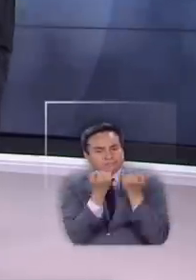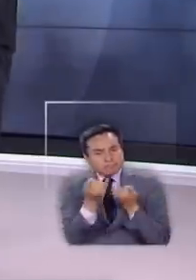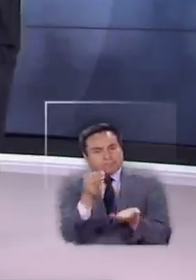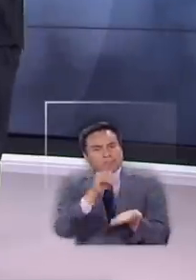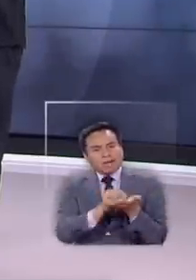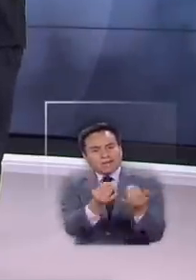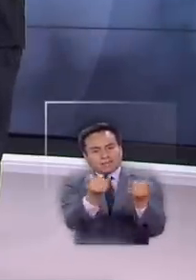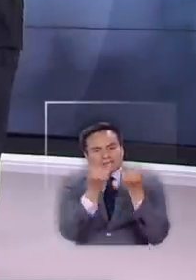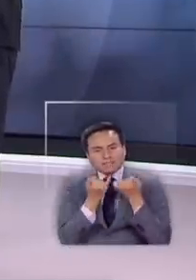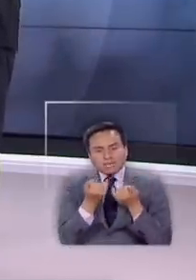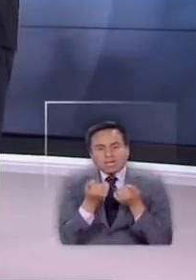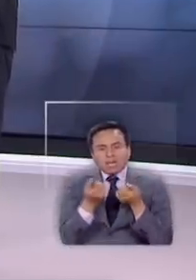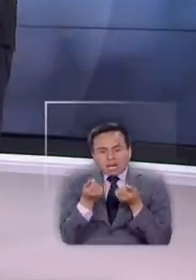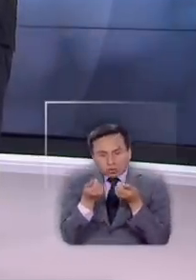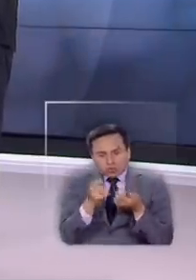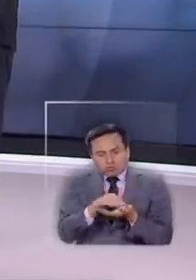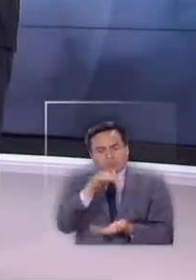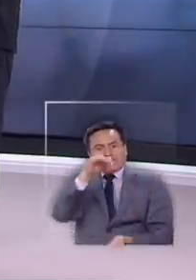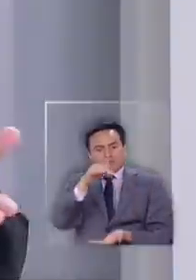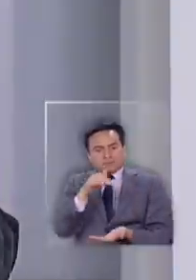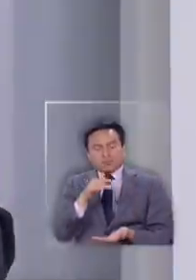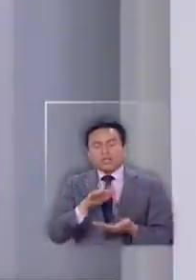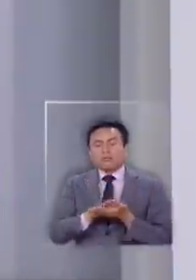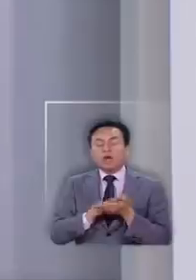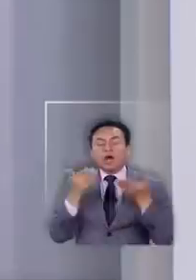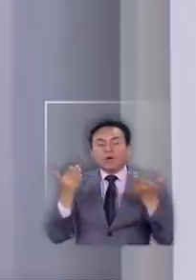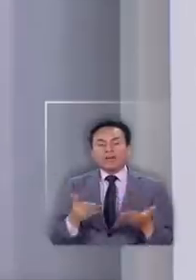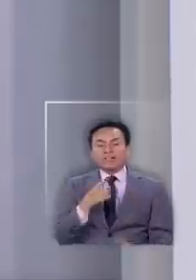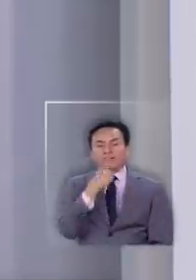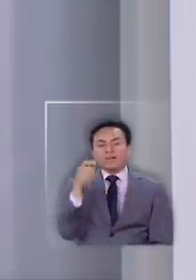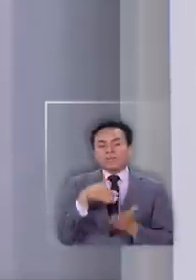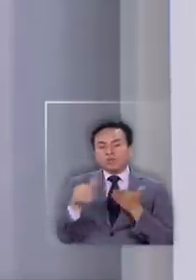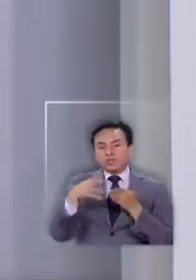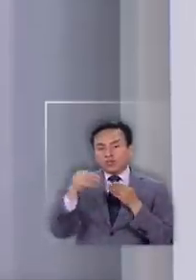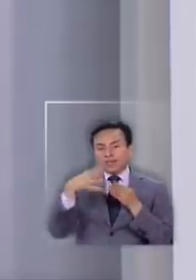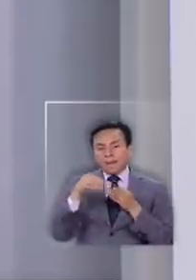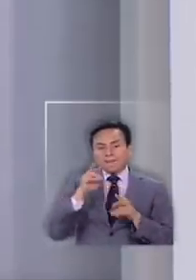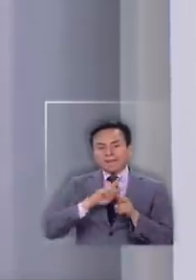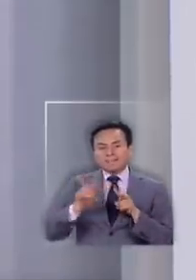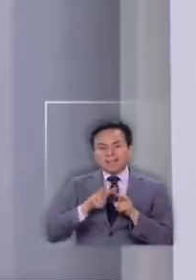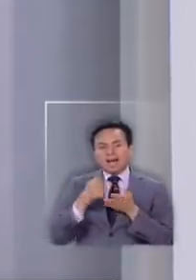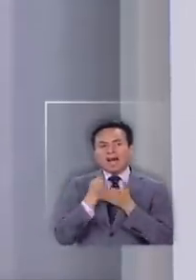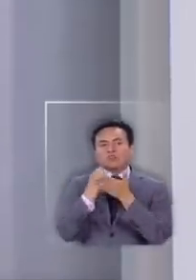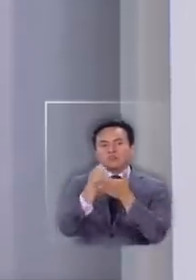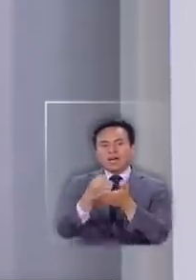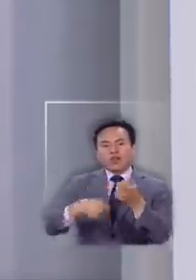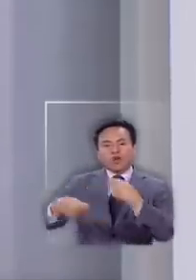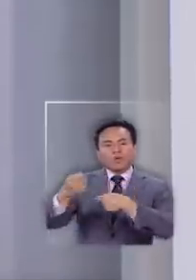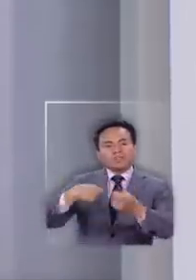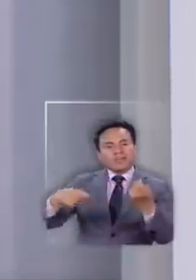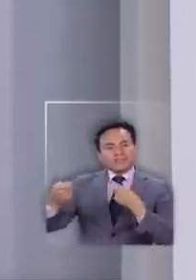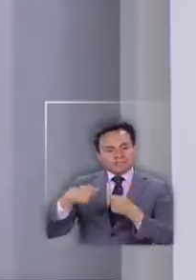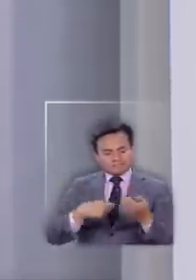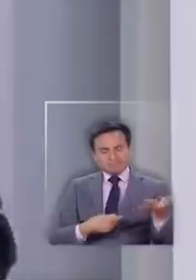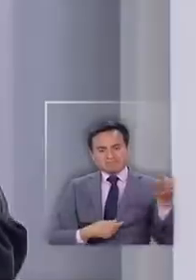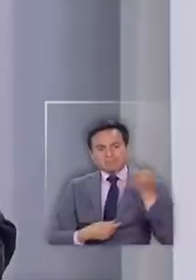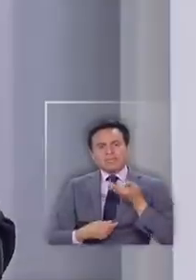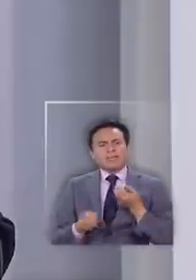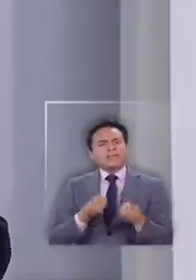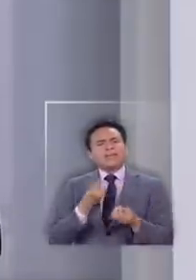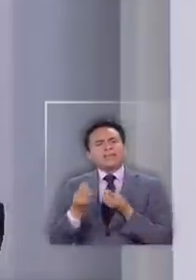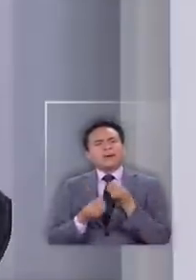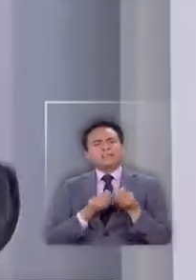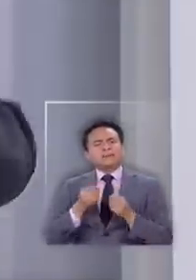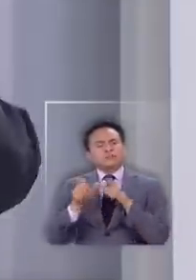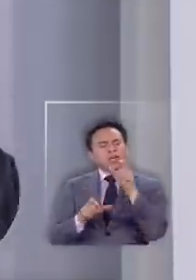información, más recursos. Por ejemplo, hoy día se habla de 100 millones de dólares, pero para implementar de ayuda a los comerciantes. ¿Qué pasa